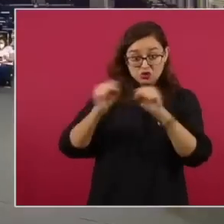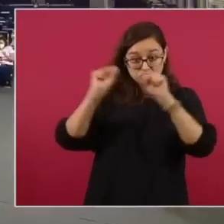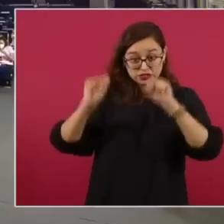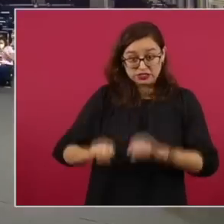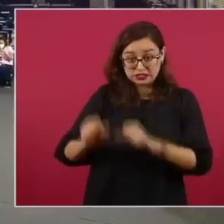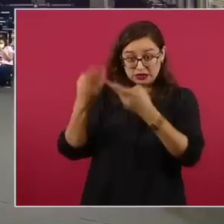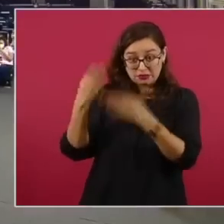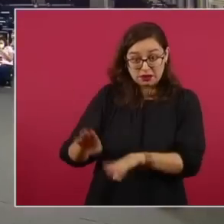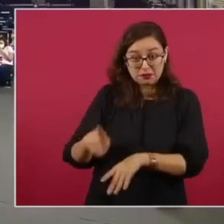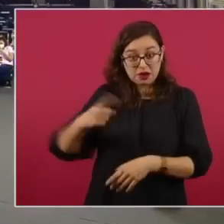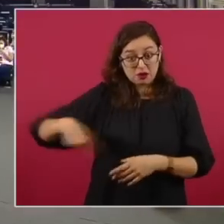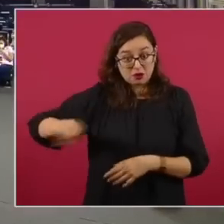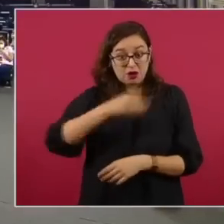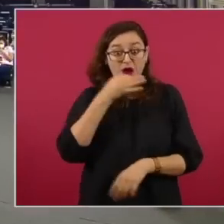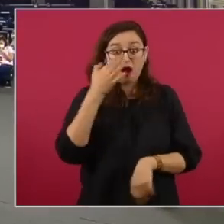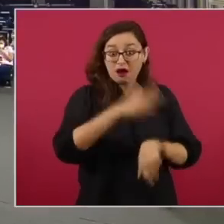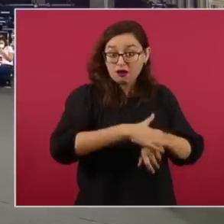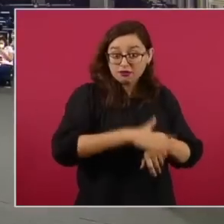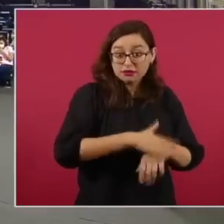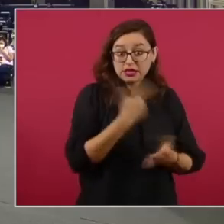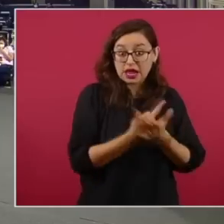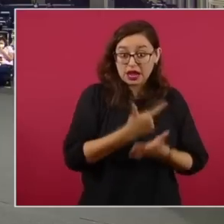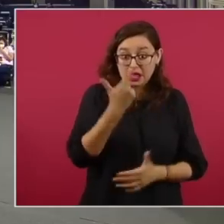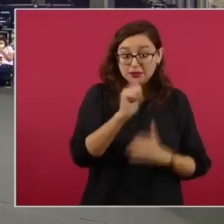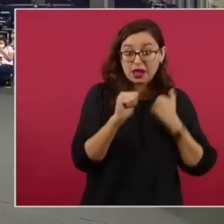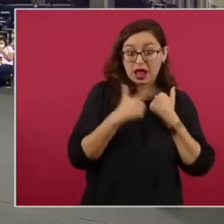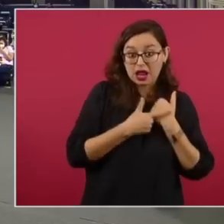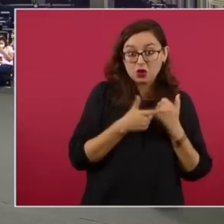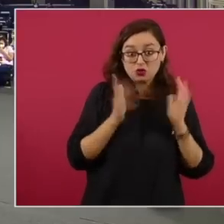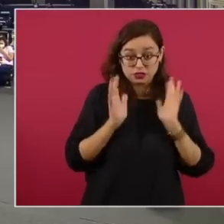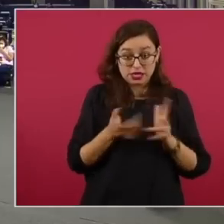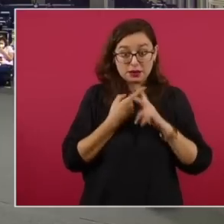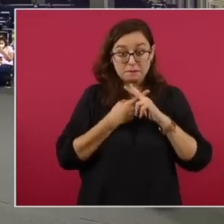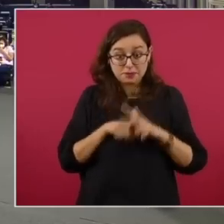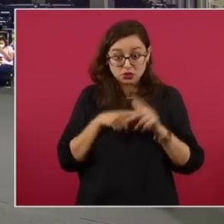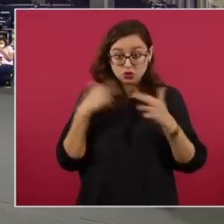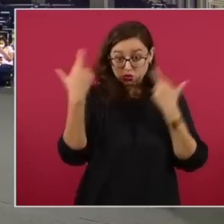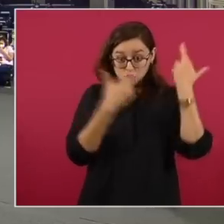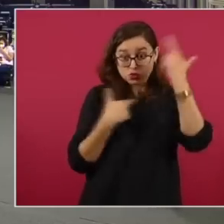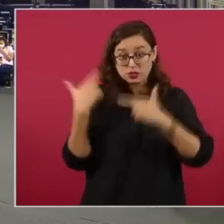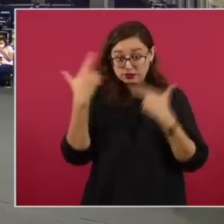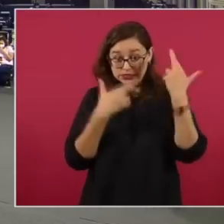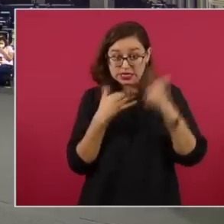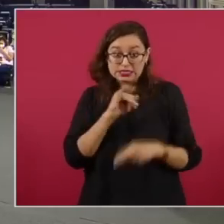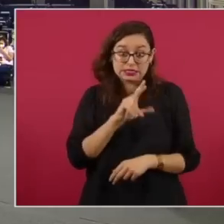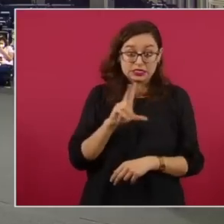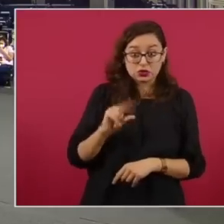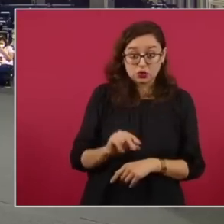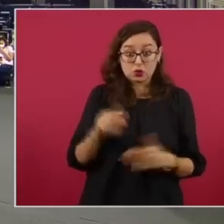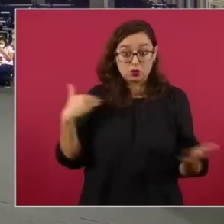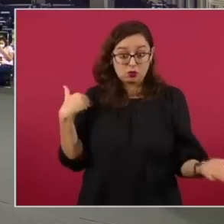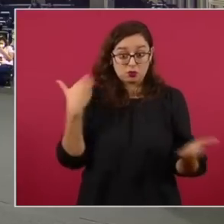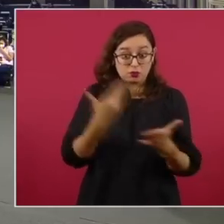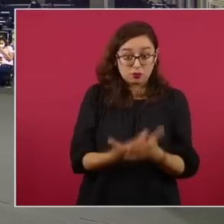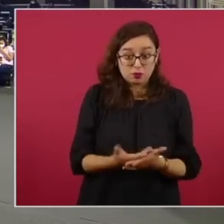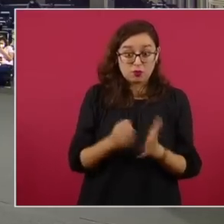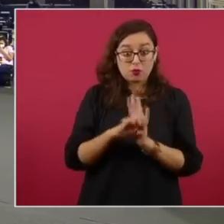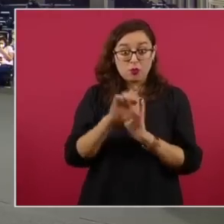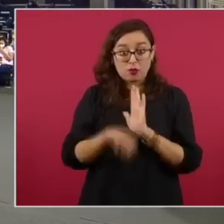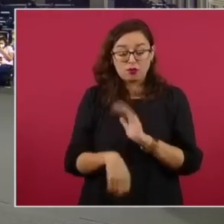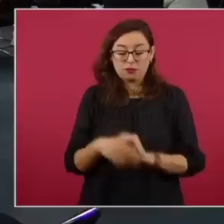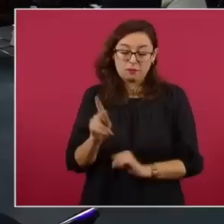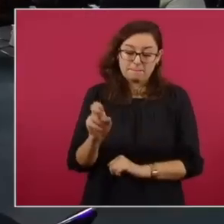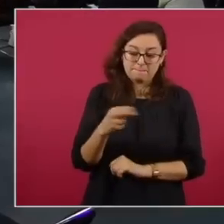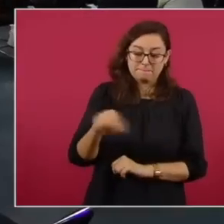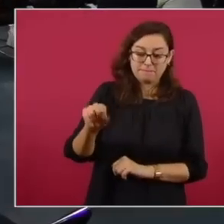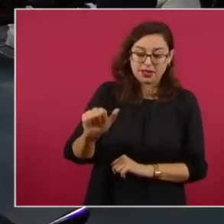de parte del sistema financiero y si se les está dando seguimiento, como hasta ahora se hizo. Bueno, primero con el caso de Enrique